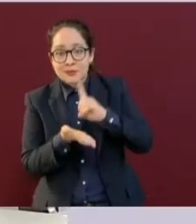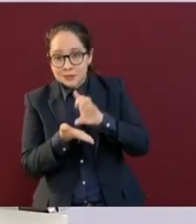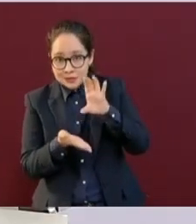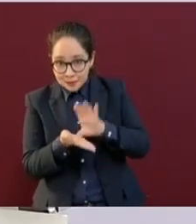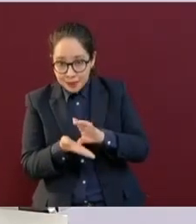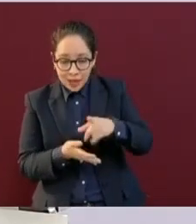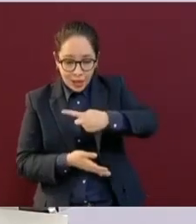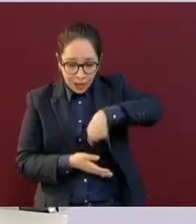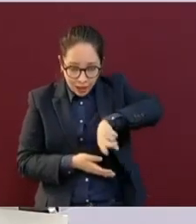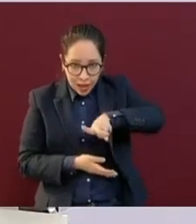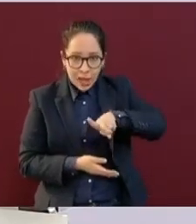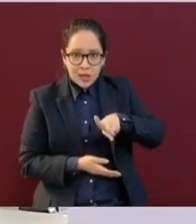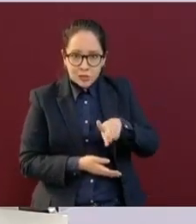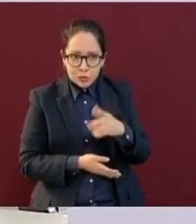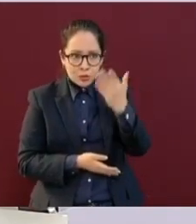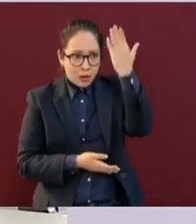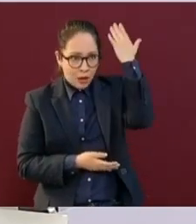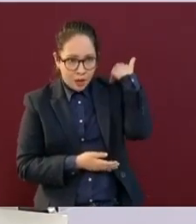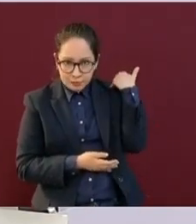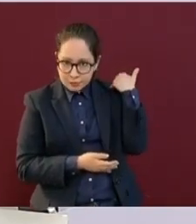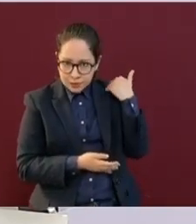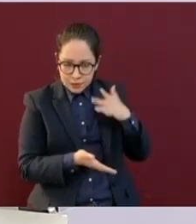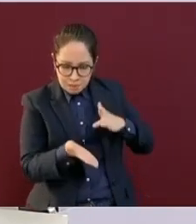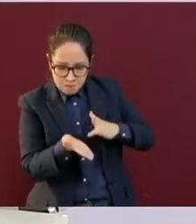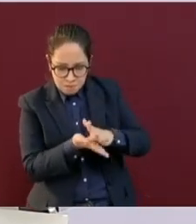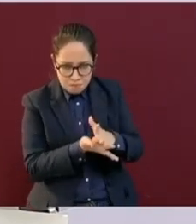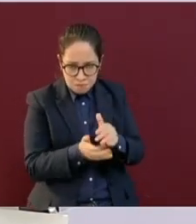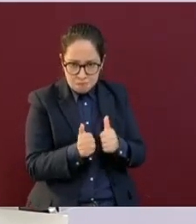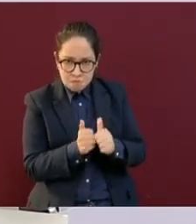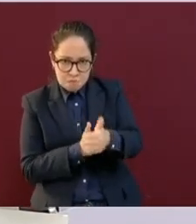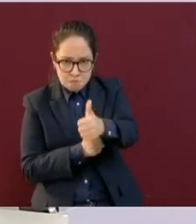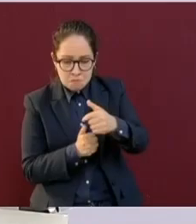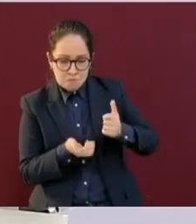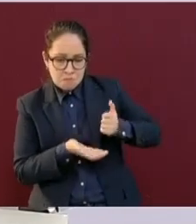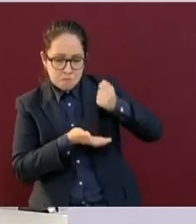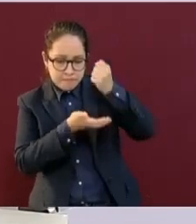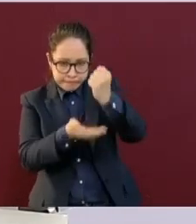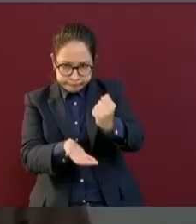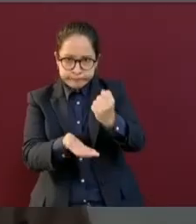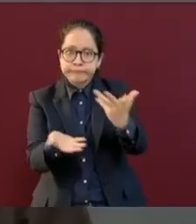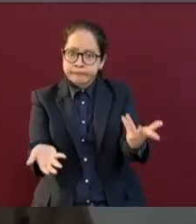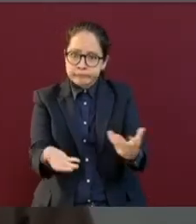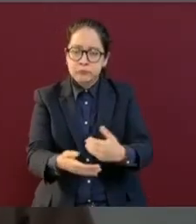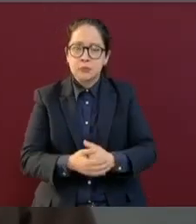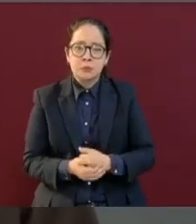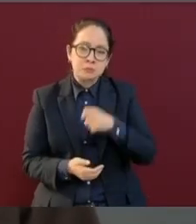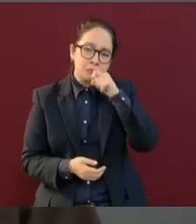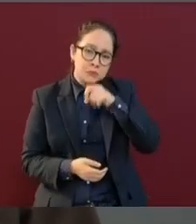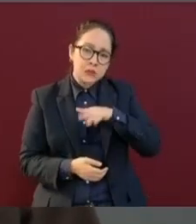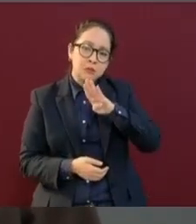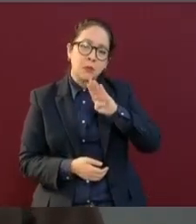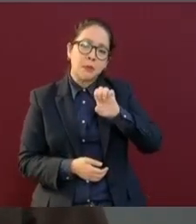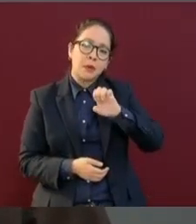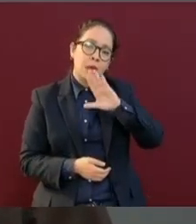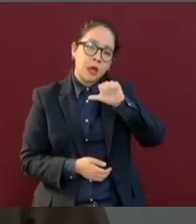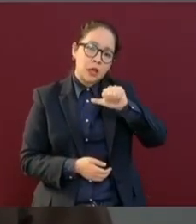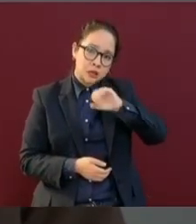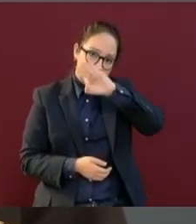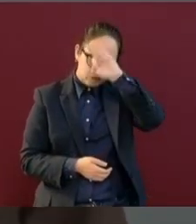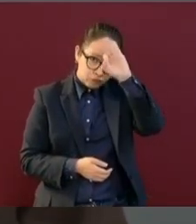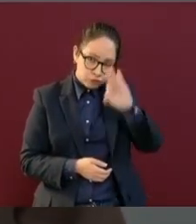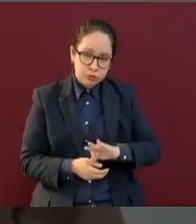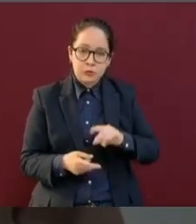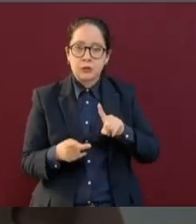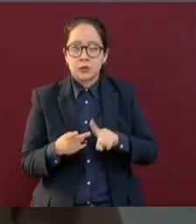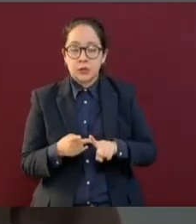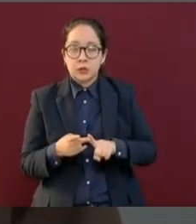adelantado su apoyo, y lo mismo con las becas, y lo mismo con